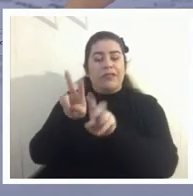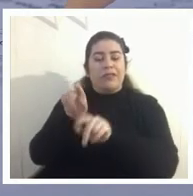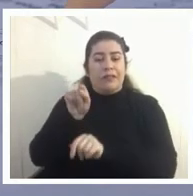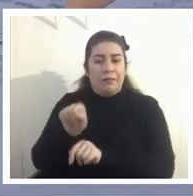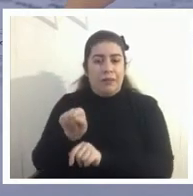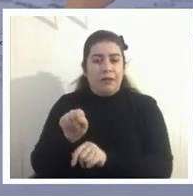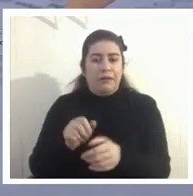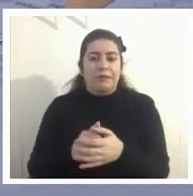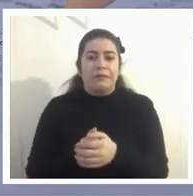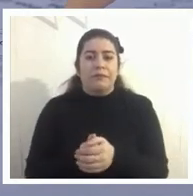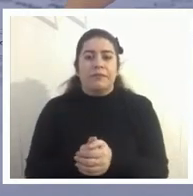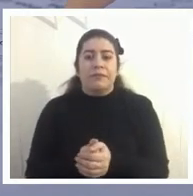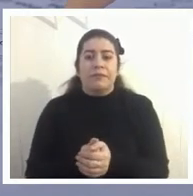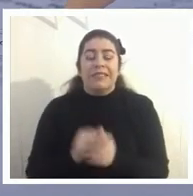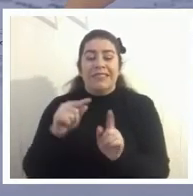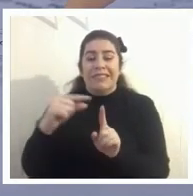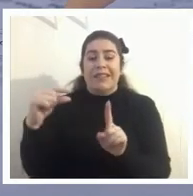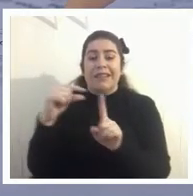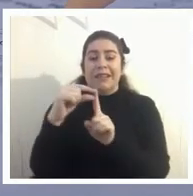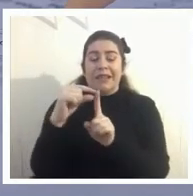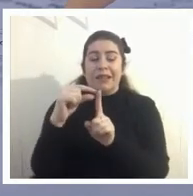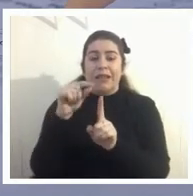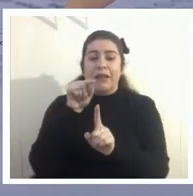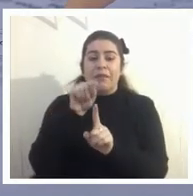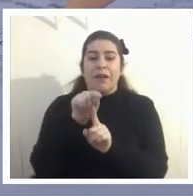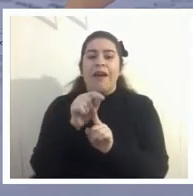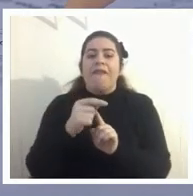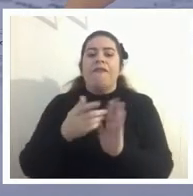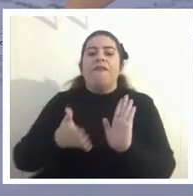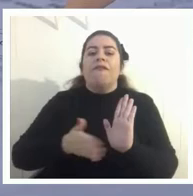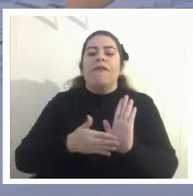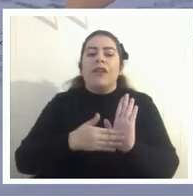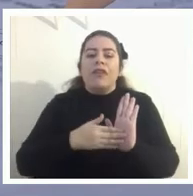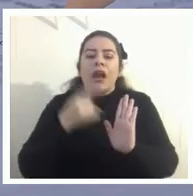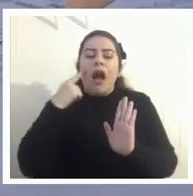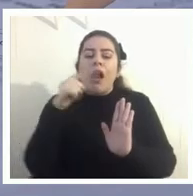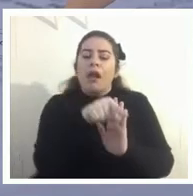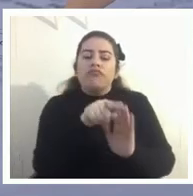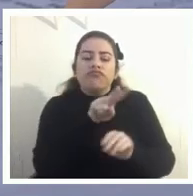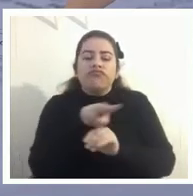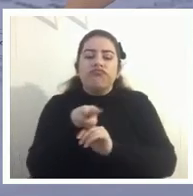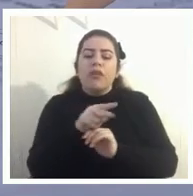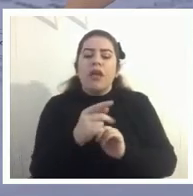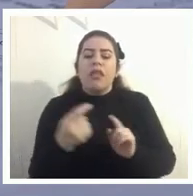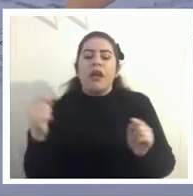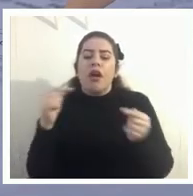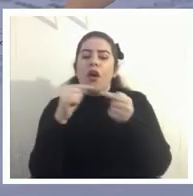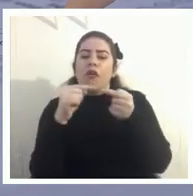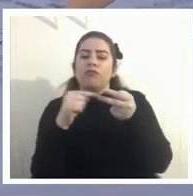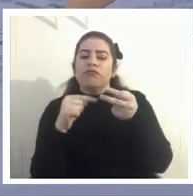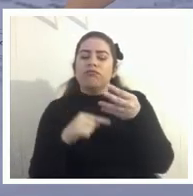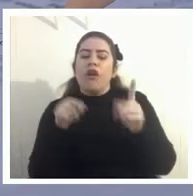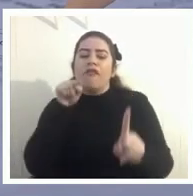respecto de este concepto de tener que verificar al otro y respecto de los objetivos que son establecidos